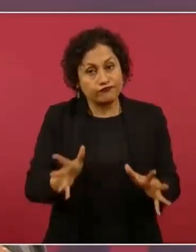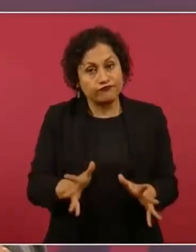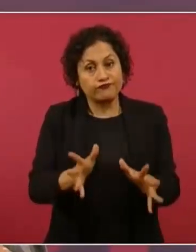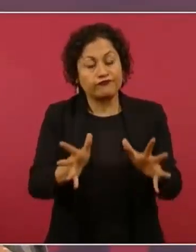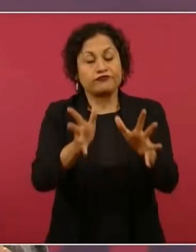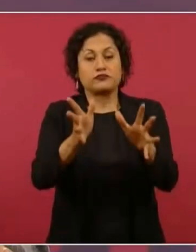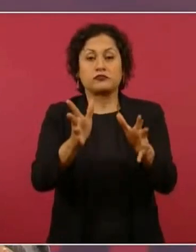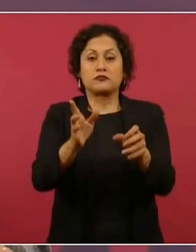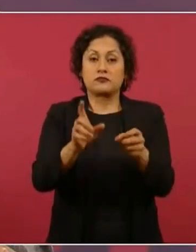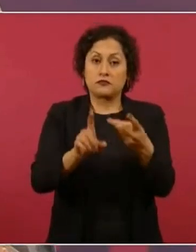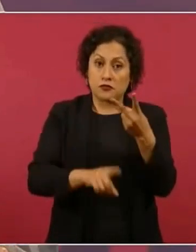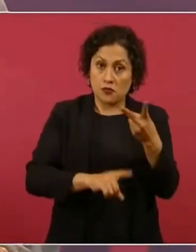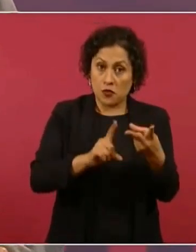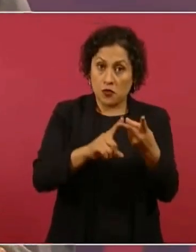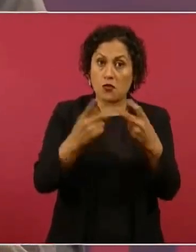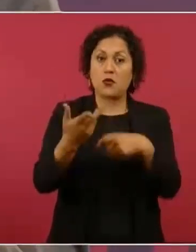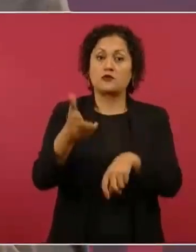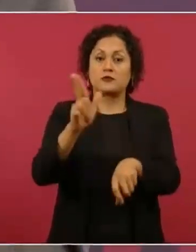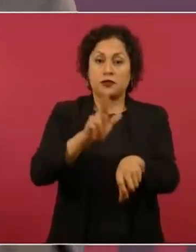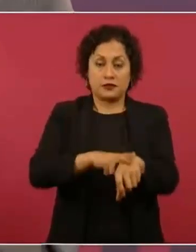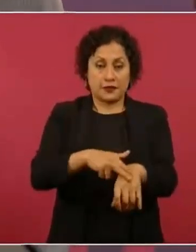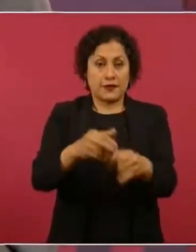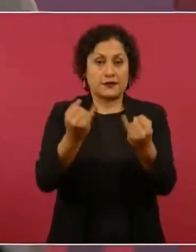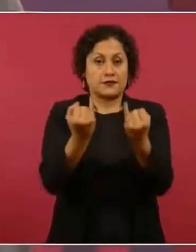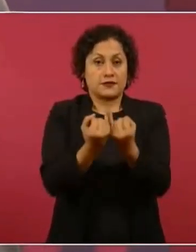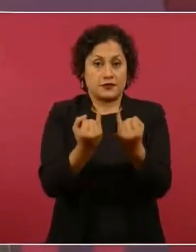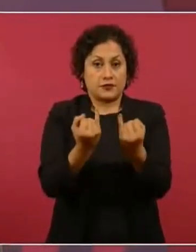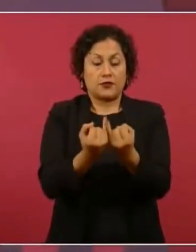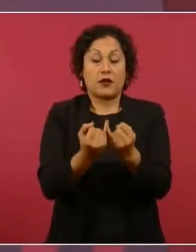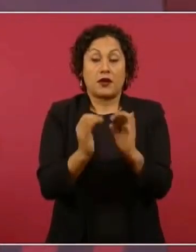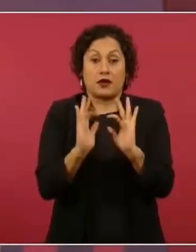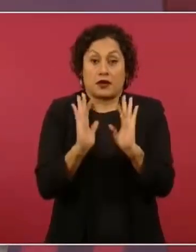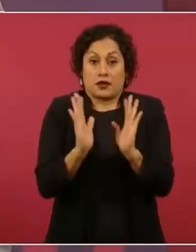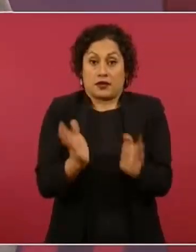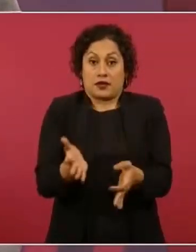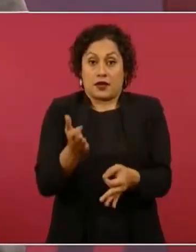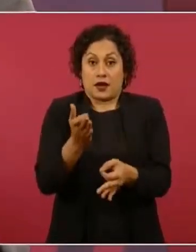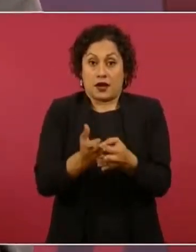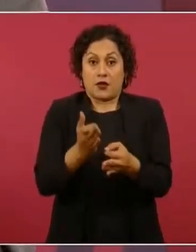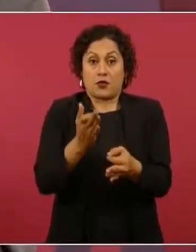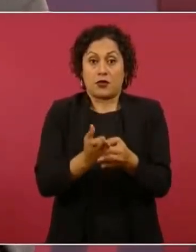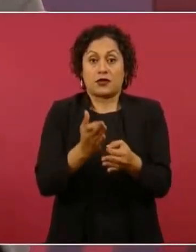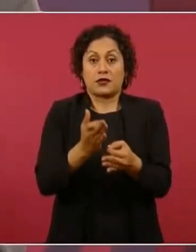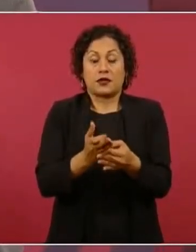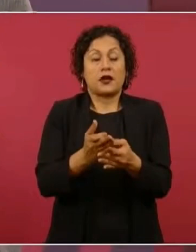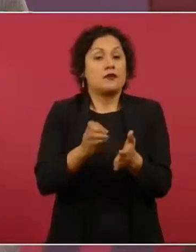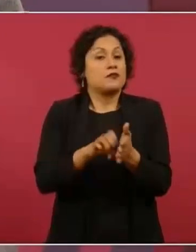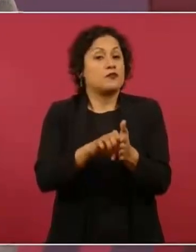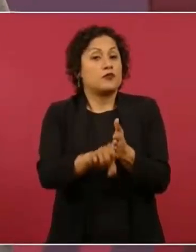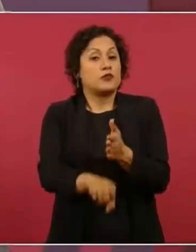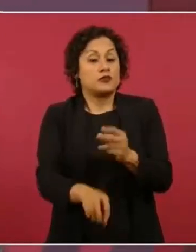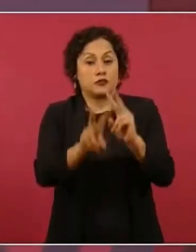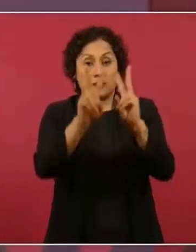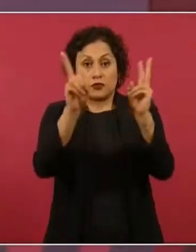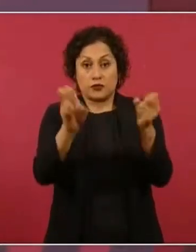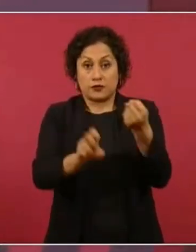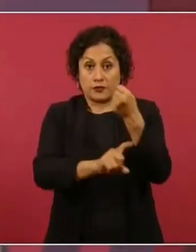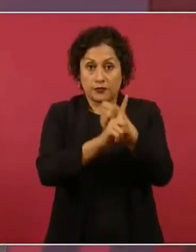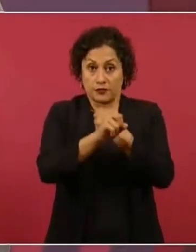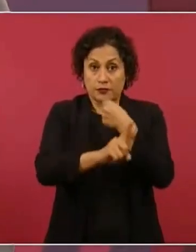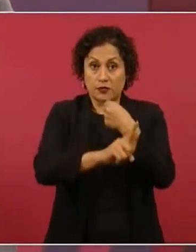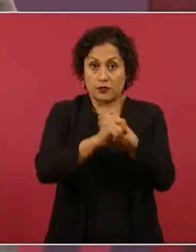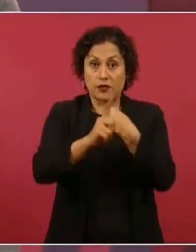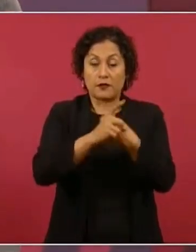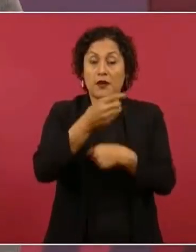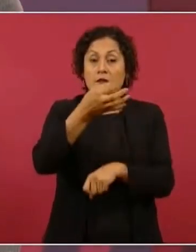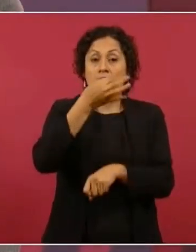Ya se terminó de resolver el problema del abasto de medicamentos,